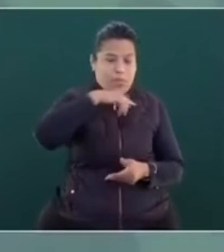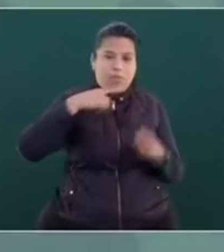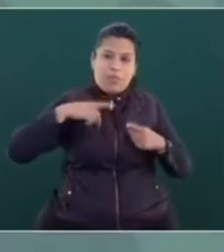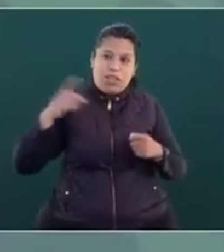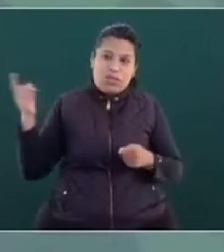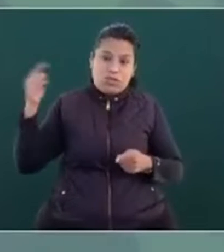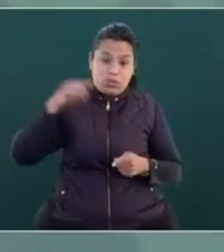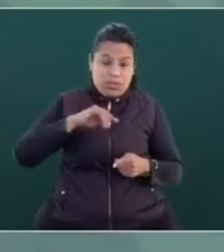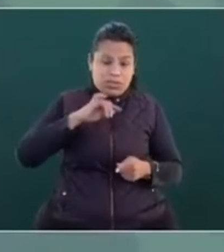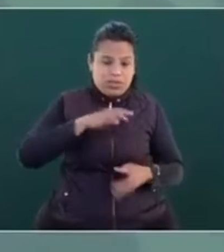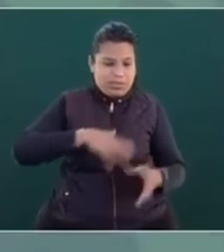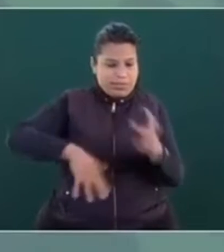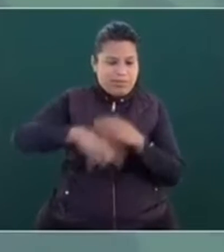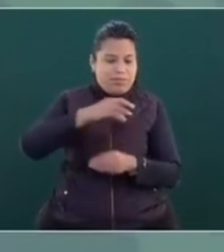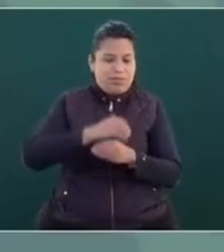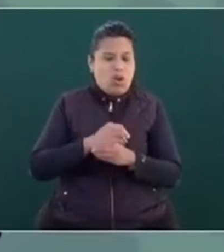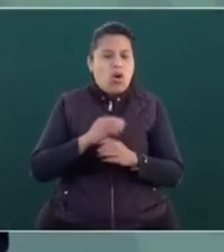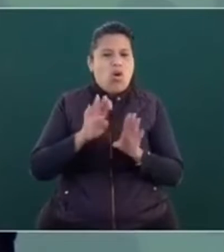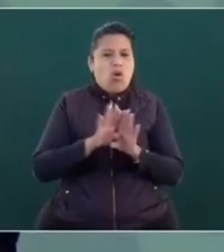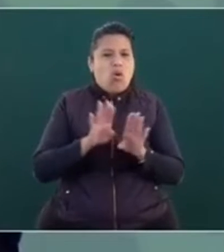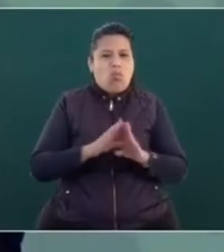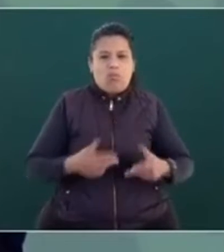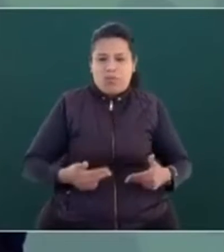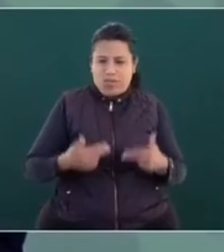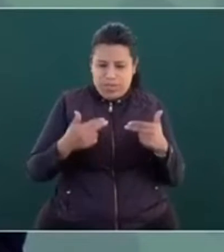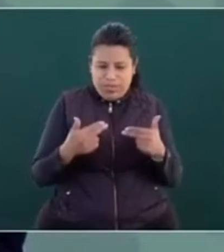Y en los dos casos,